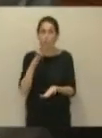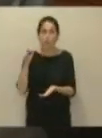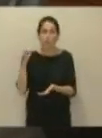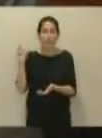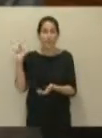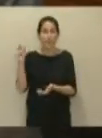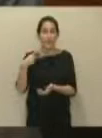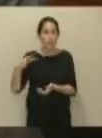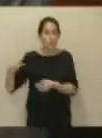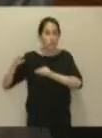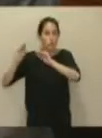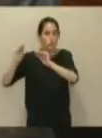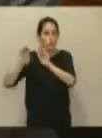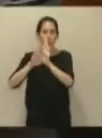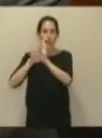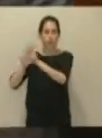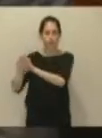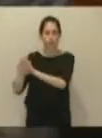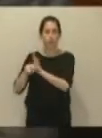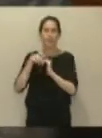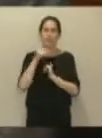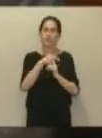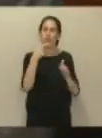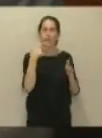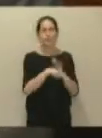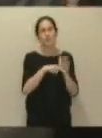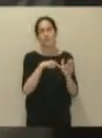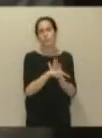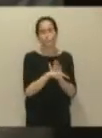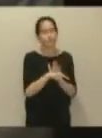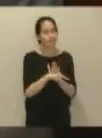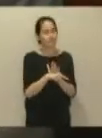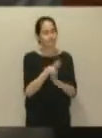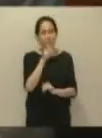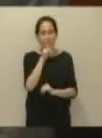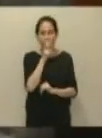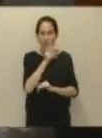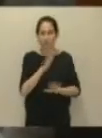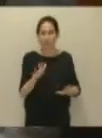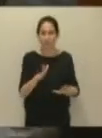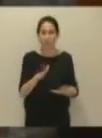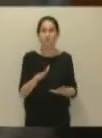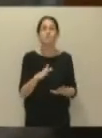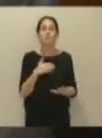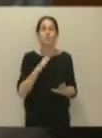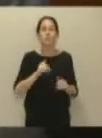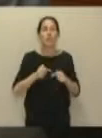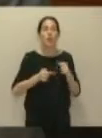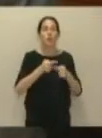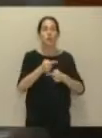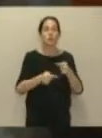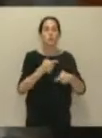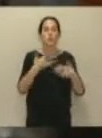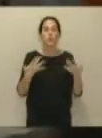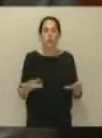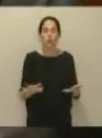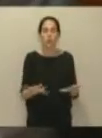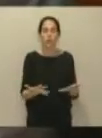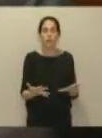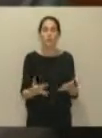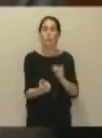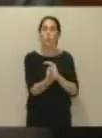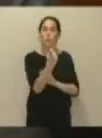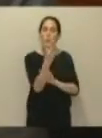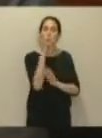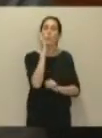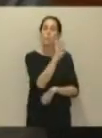la realidad es que esa ha sido una gestión nefasta y a lo que ha concluido es a eso que yo explicaba antes, de un magnífico puerto